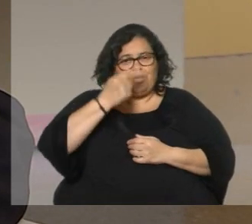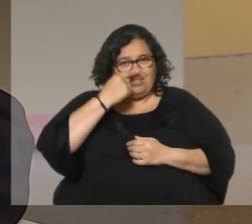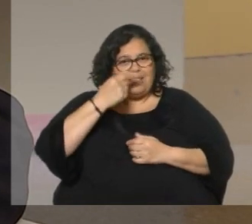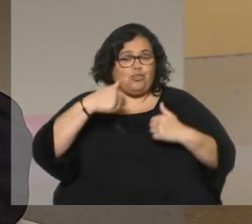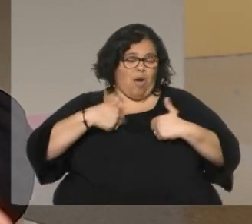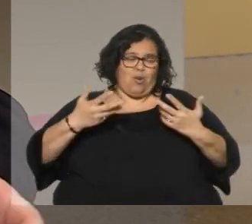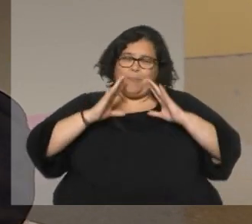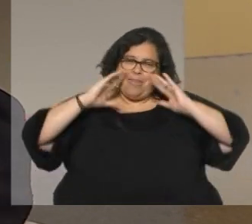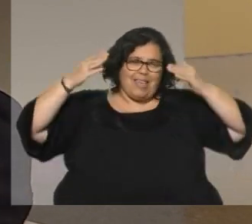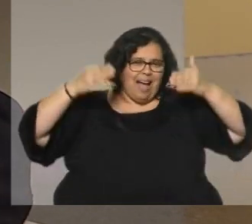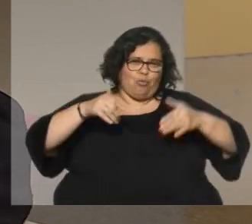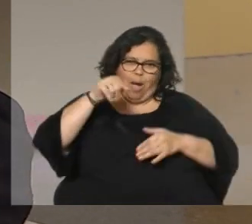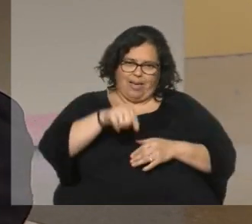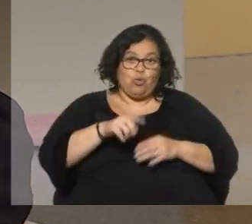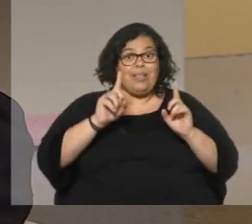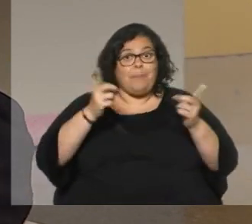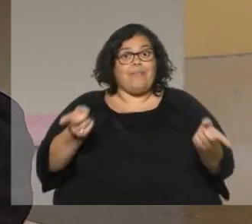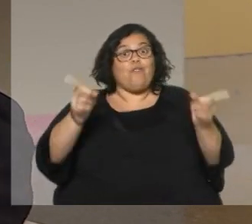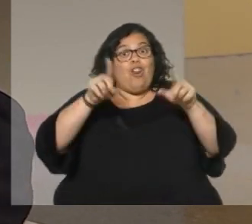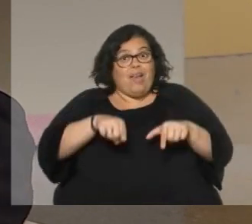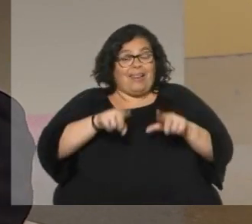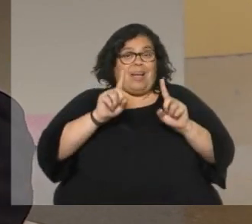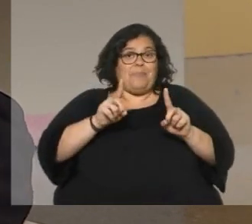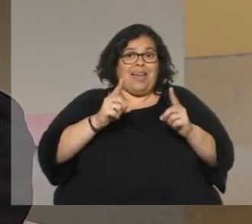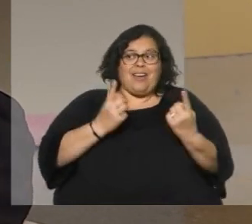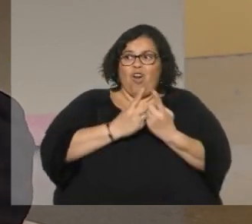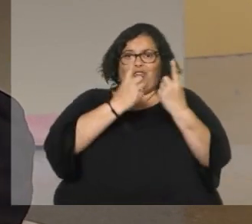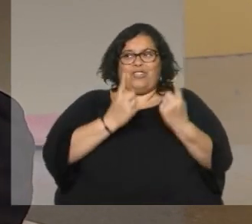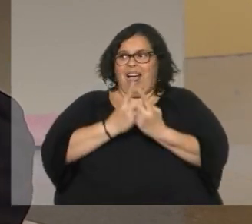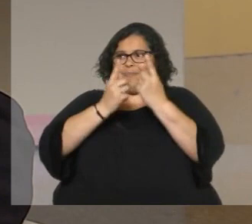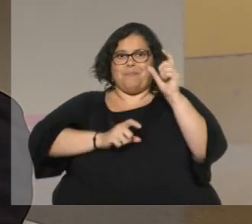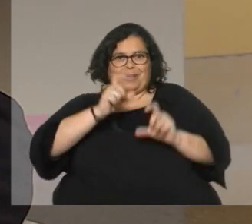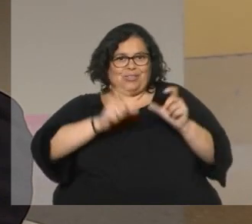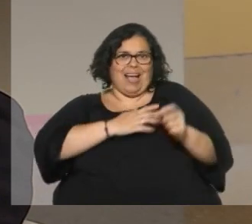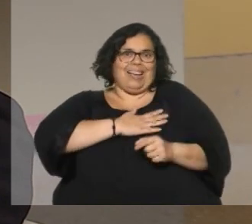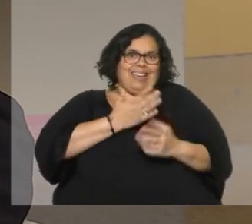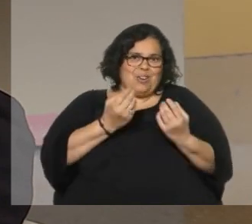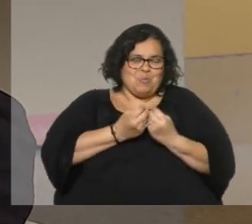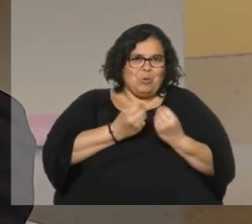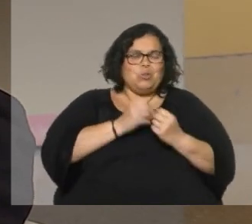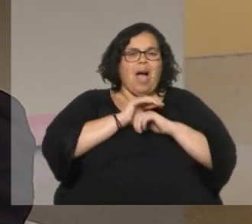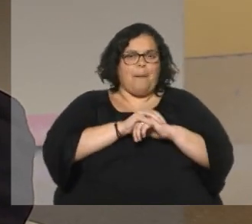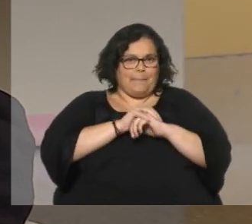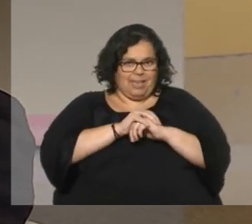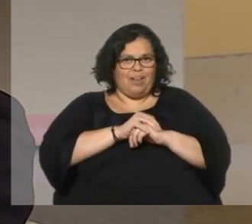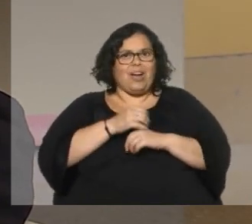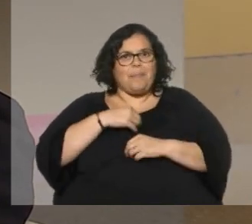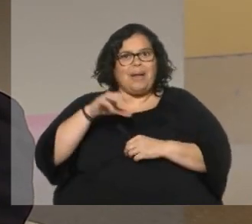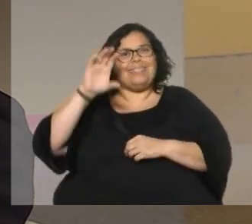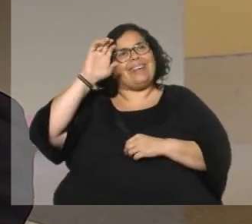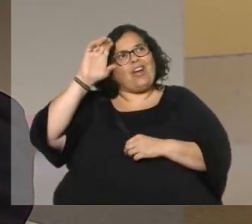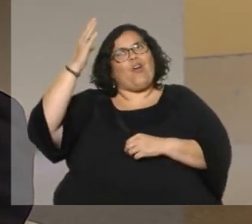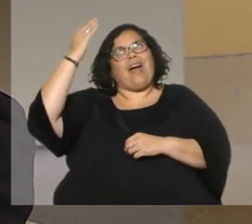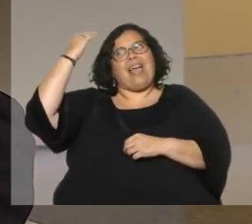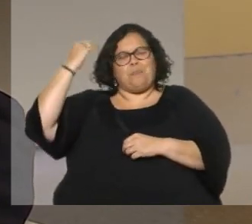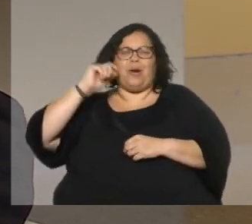y bueno y esto que también es una vuelta a la vida a encontrarme con viejos afectos con mucha gente querida mucha gente amiga que me hace recordar épocas que bueno